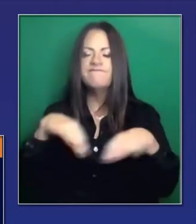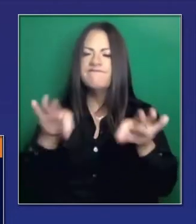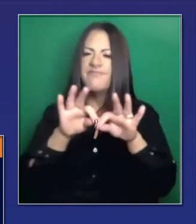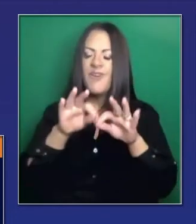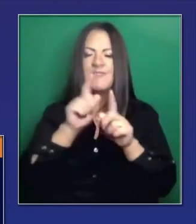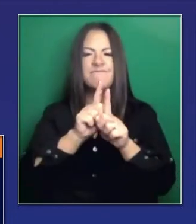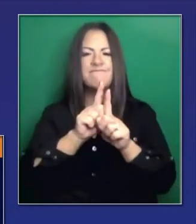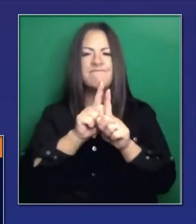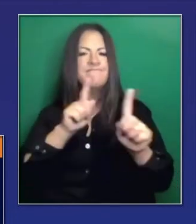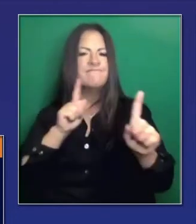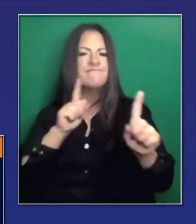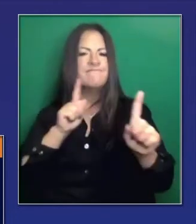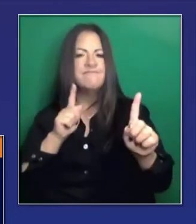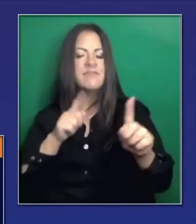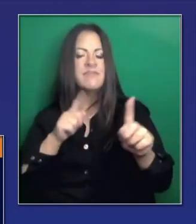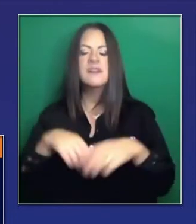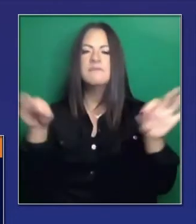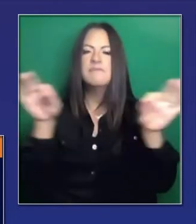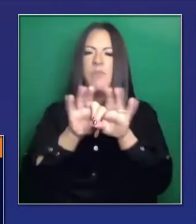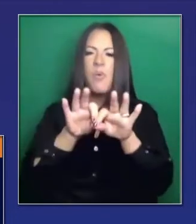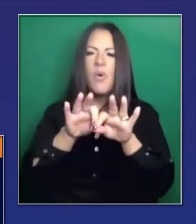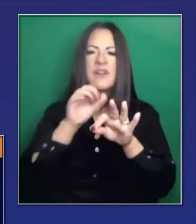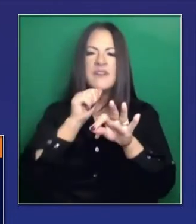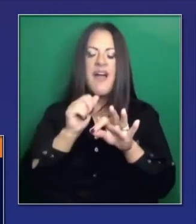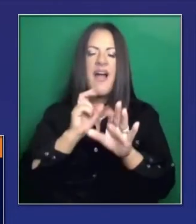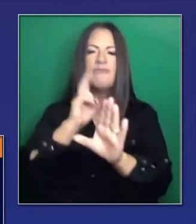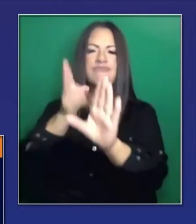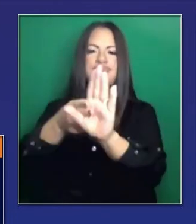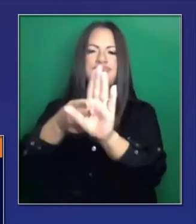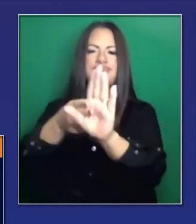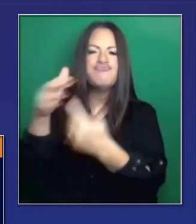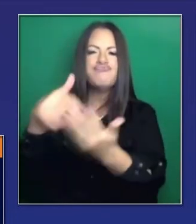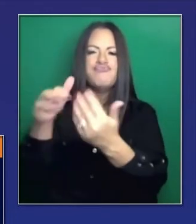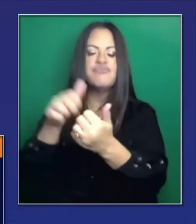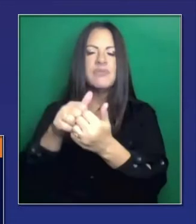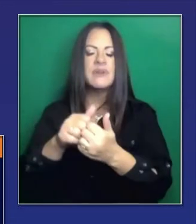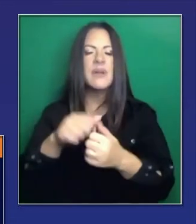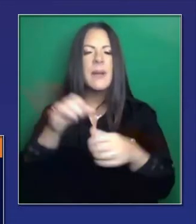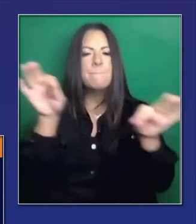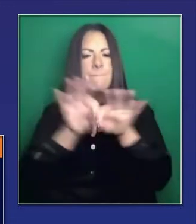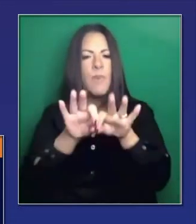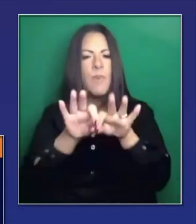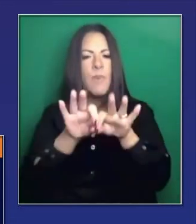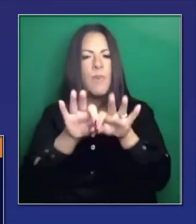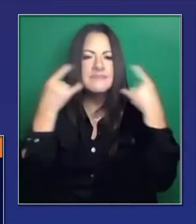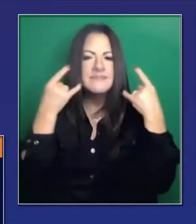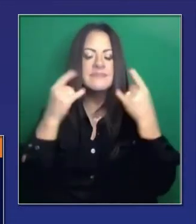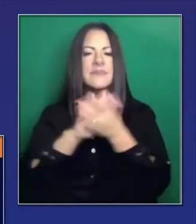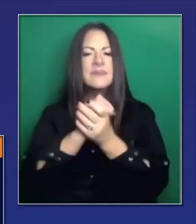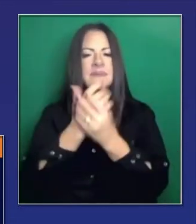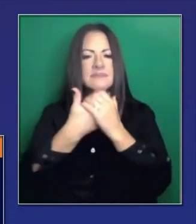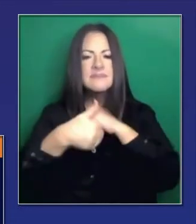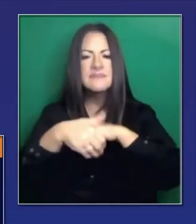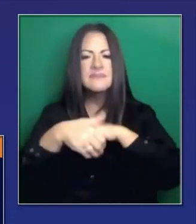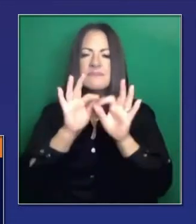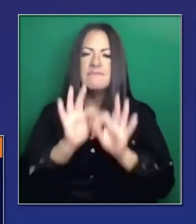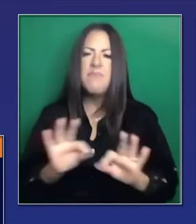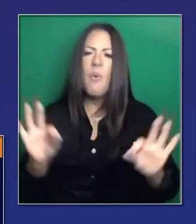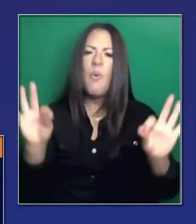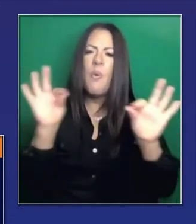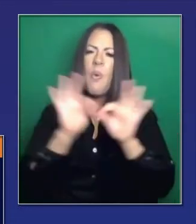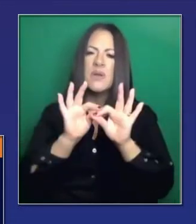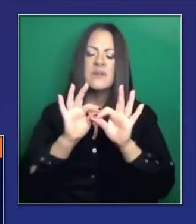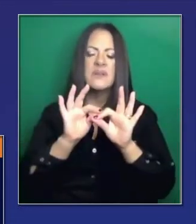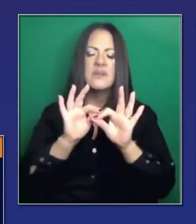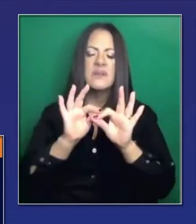distanciamiento físico, uso de mascarilla, higiene, lavarse las manos, etc. Todas estas cosas siguen